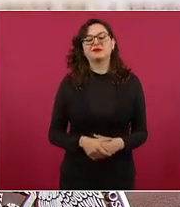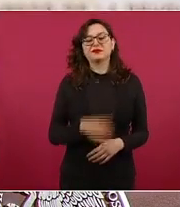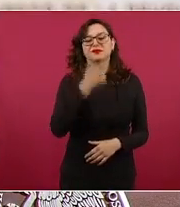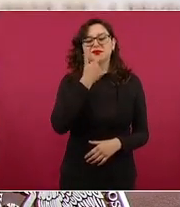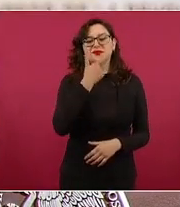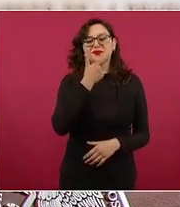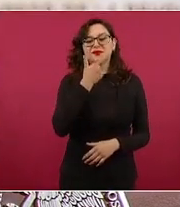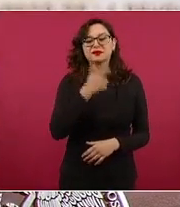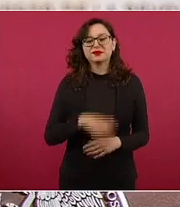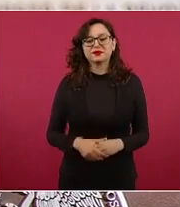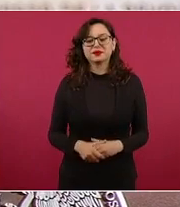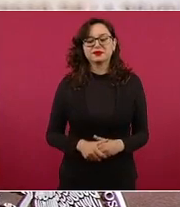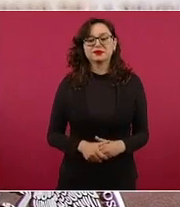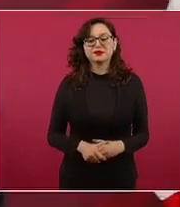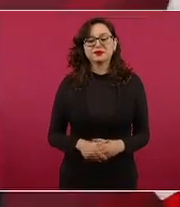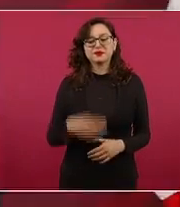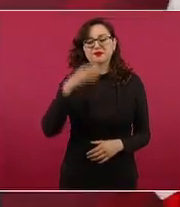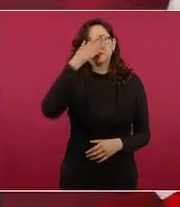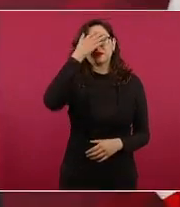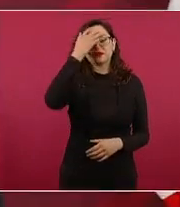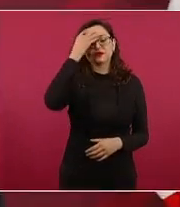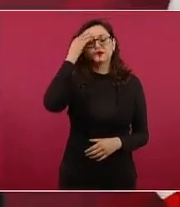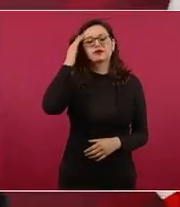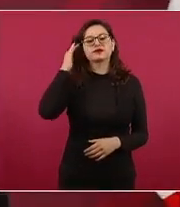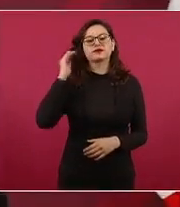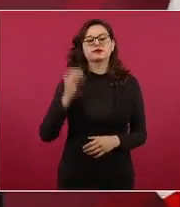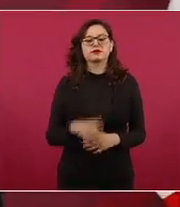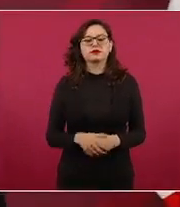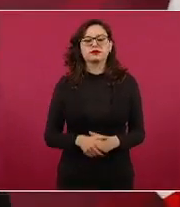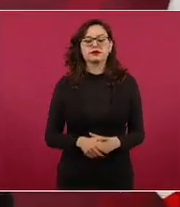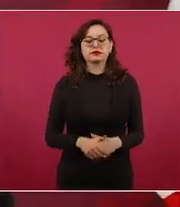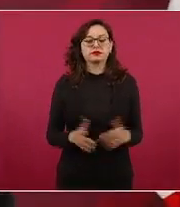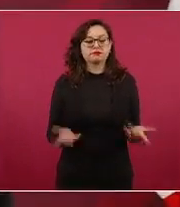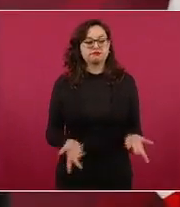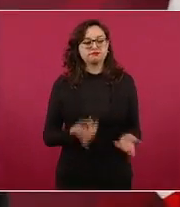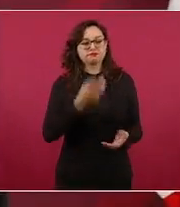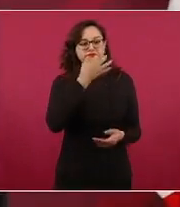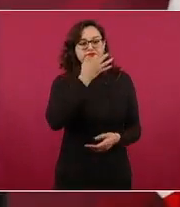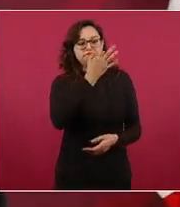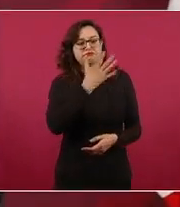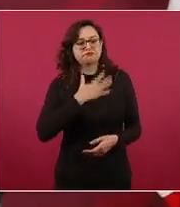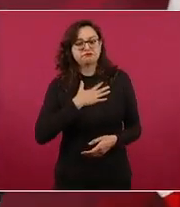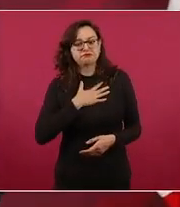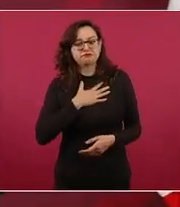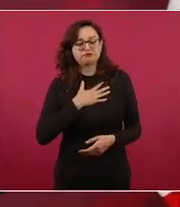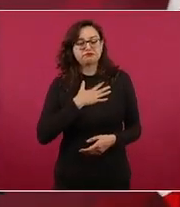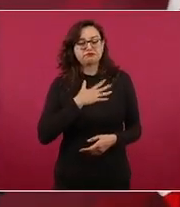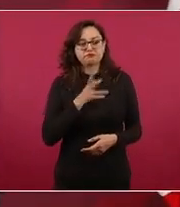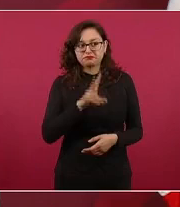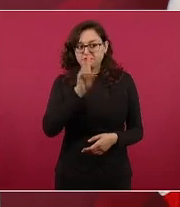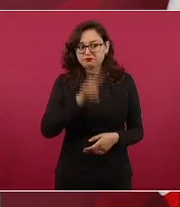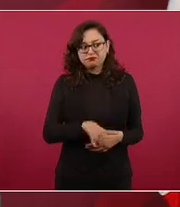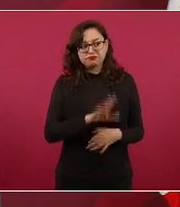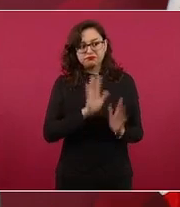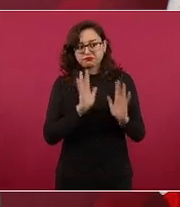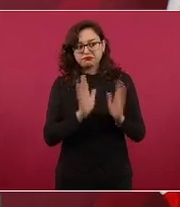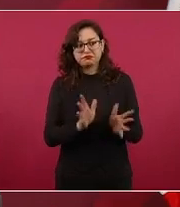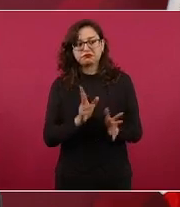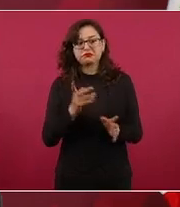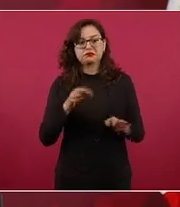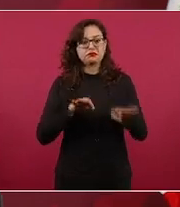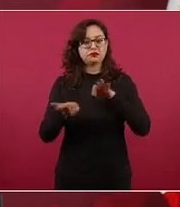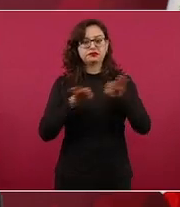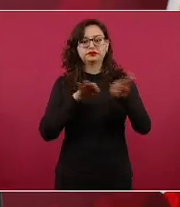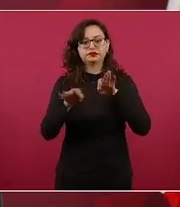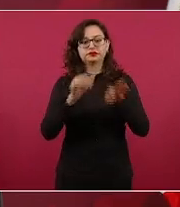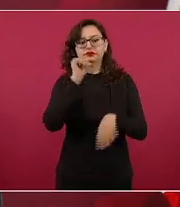nos digan si es así o es como lo dijo